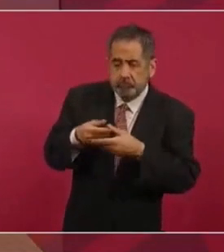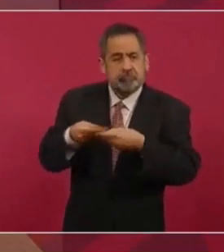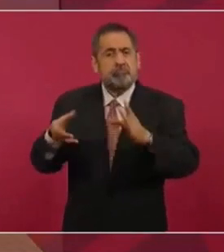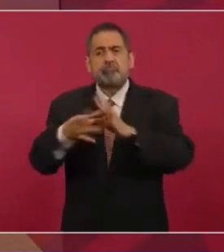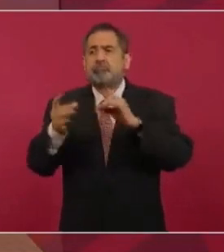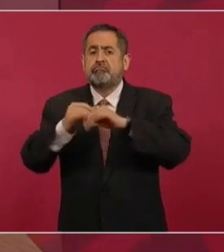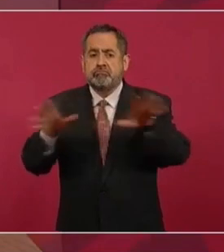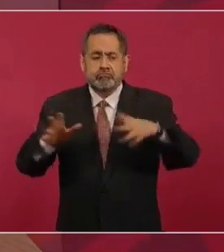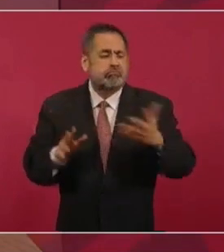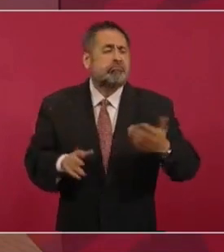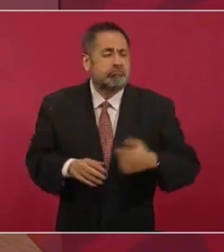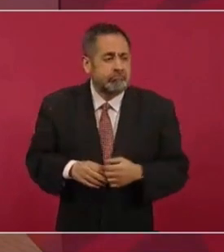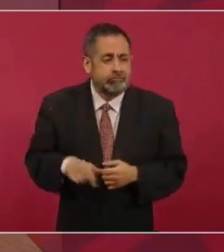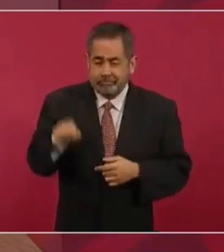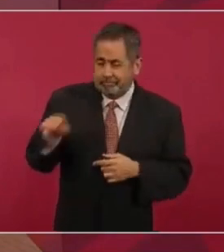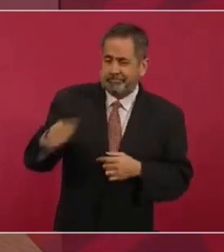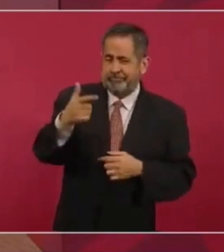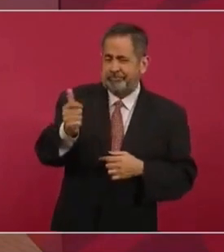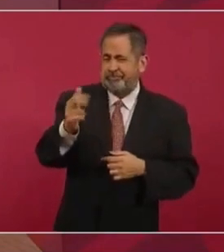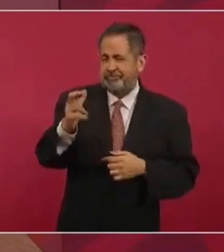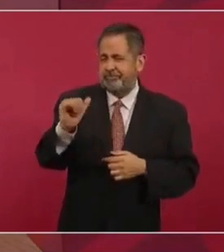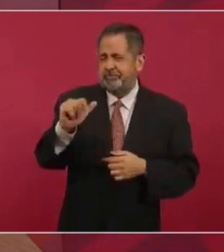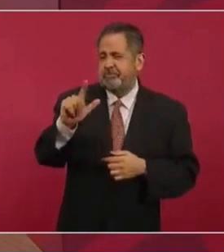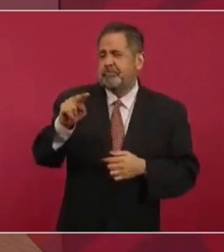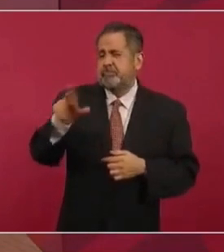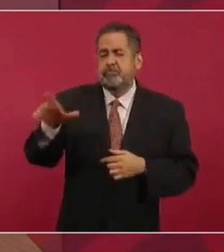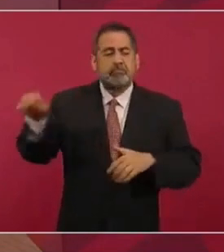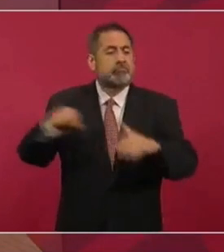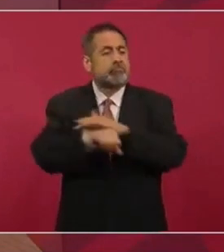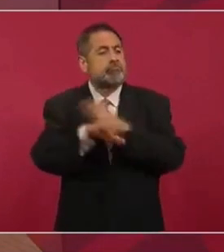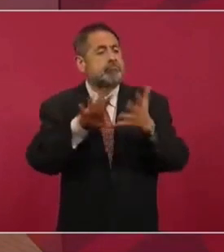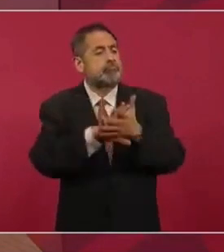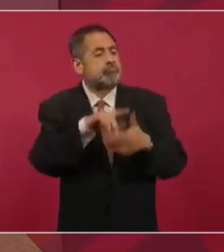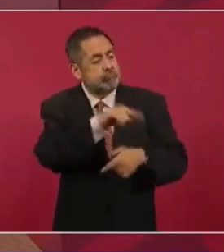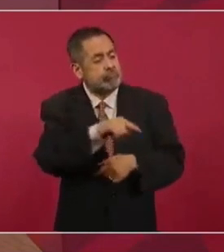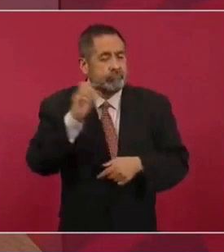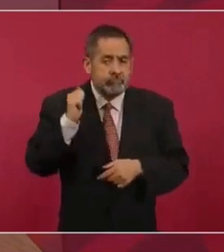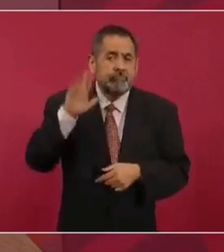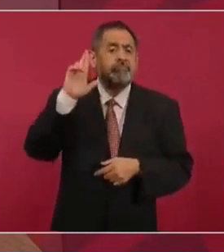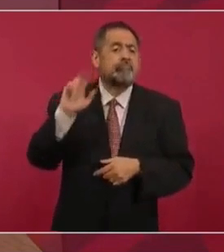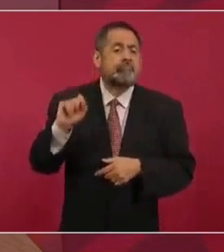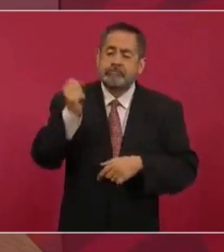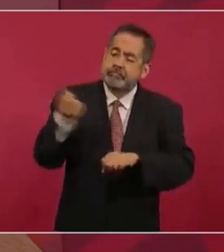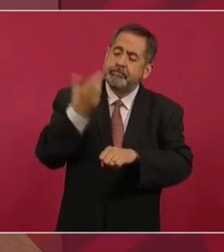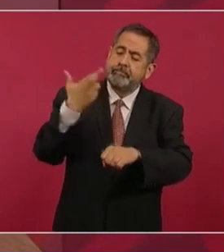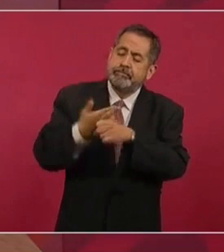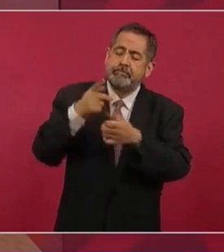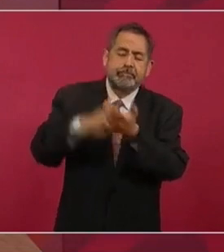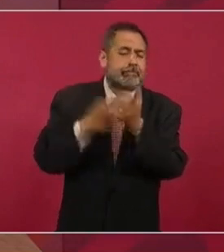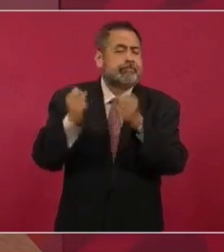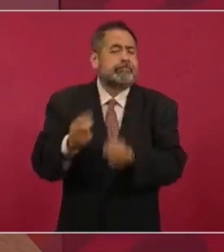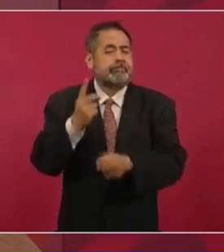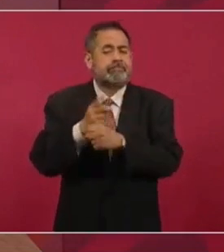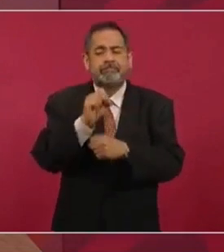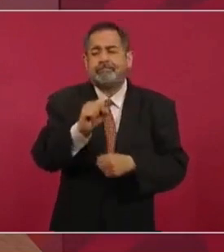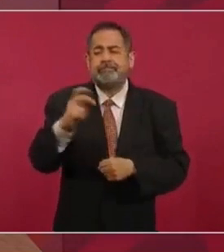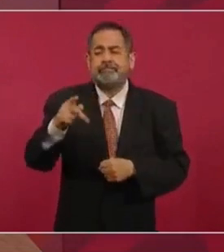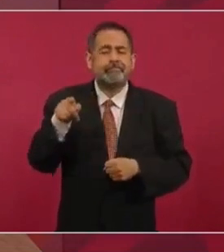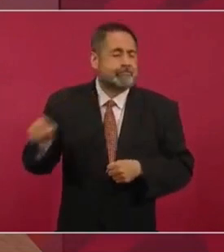preso en Estados Unidos y que fue secretario de Seguridad